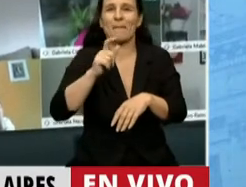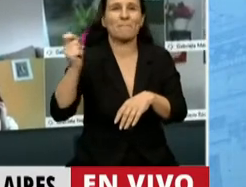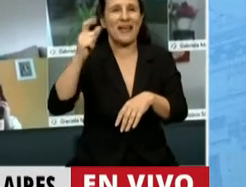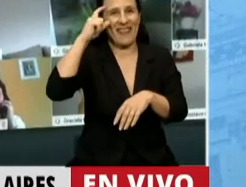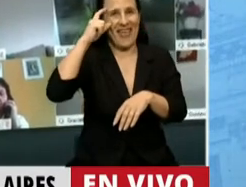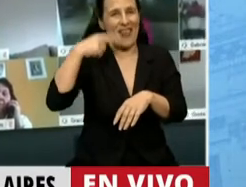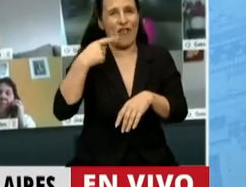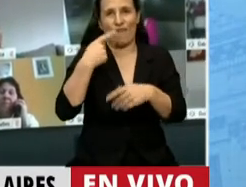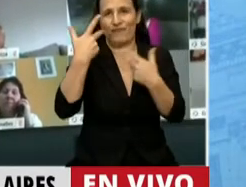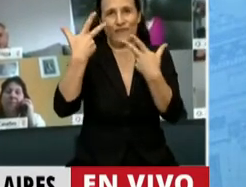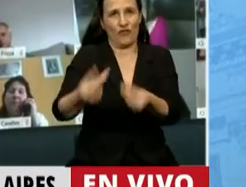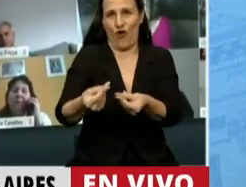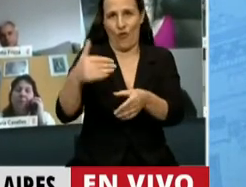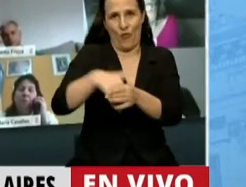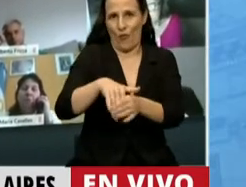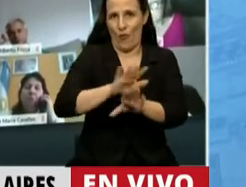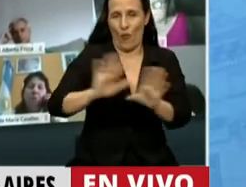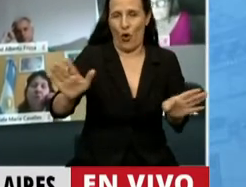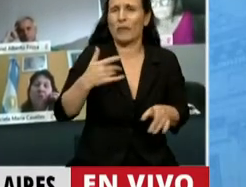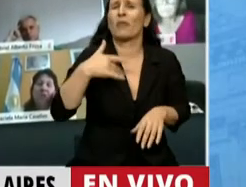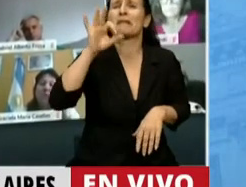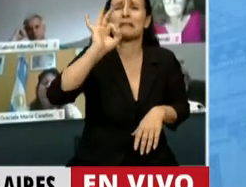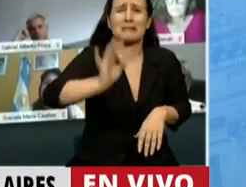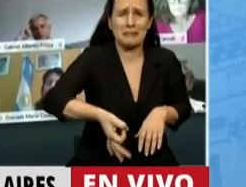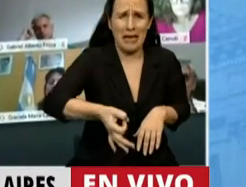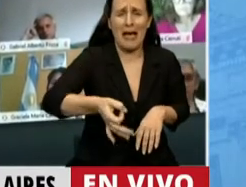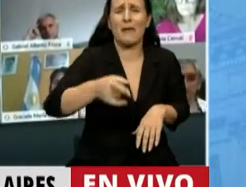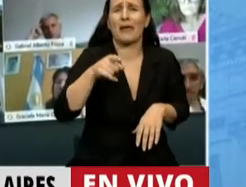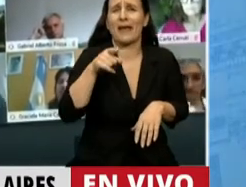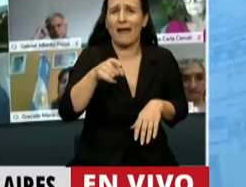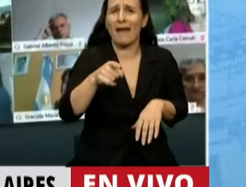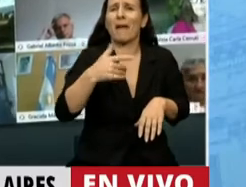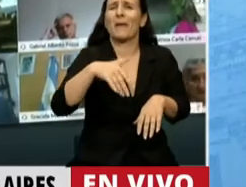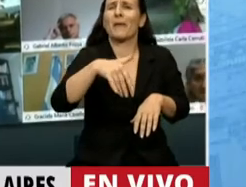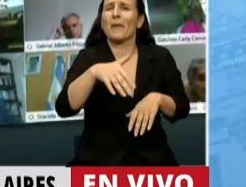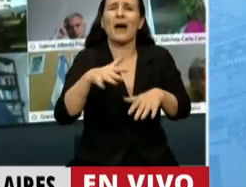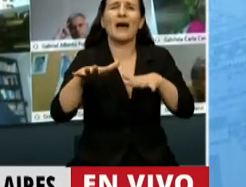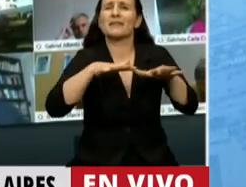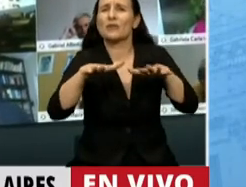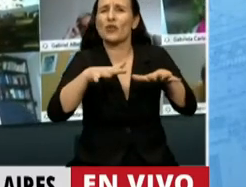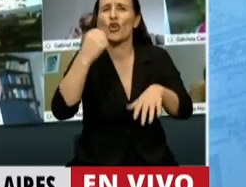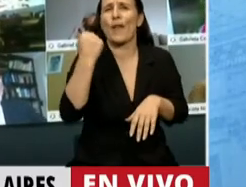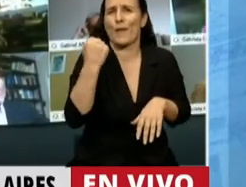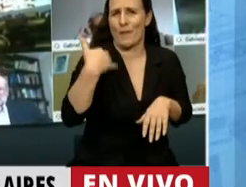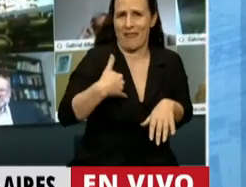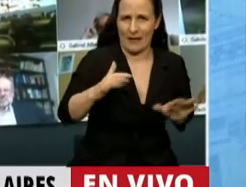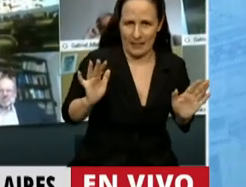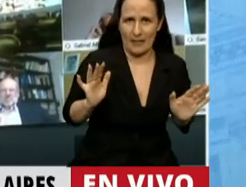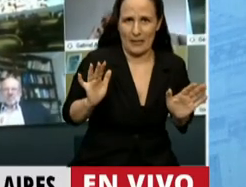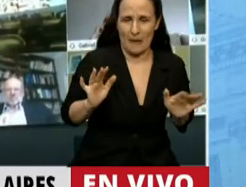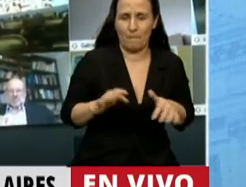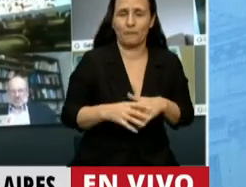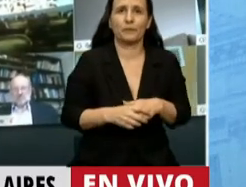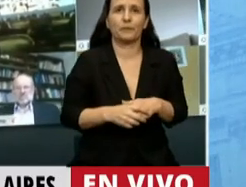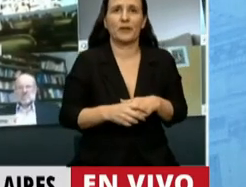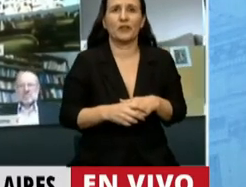enero, advirtiendo cuál iba a ser el derrotero general que iba a tener la economía del país, y ese derrotero